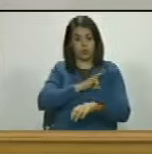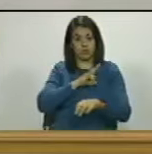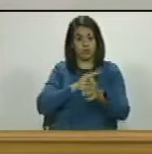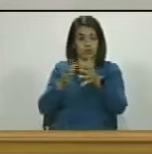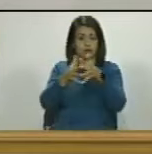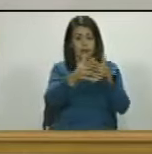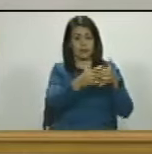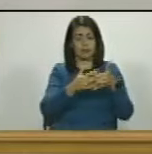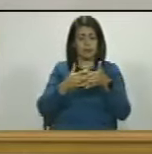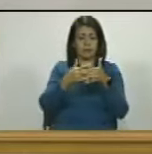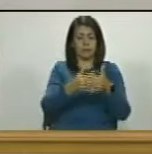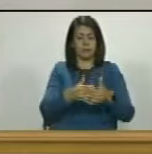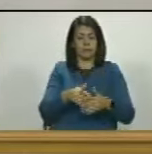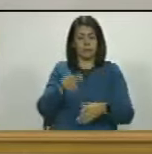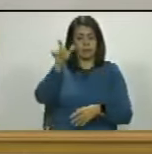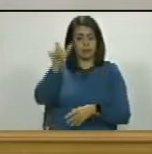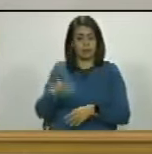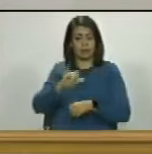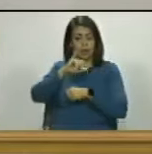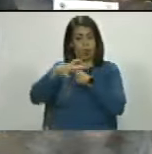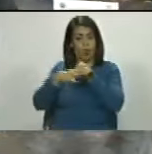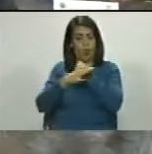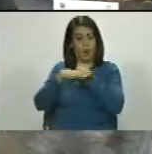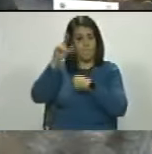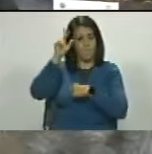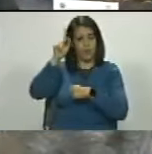estadounidense que pone ese señor de profesor